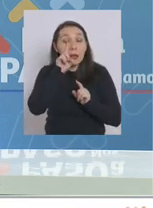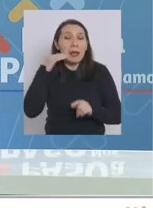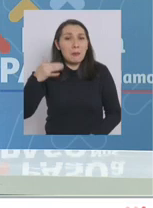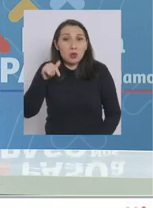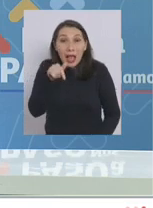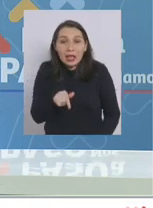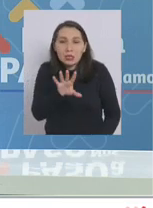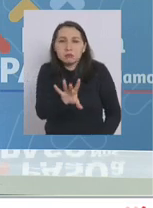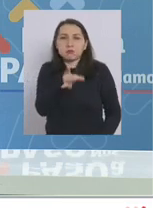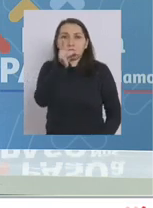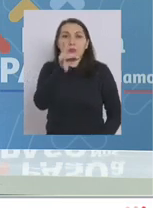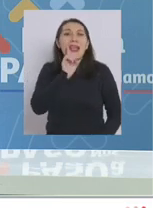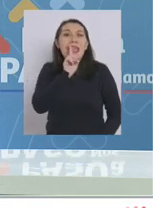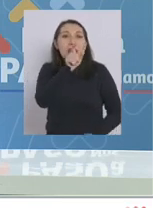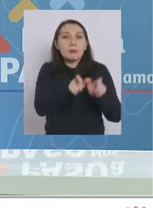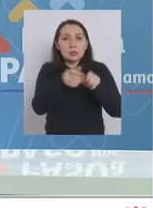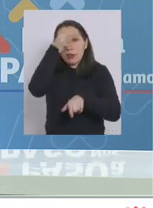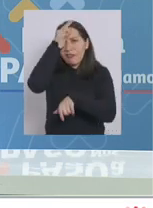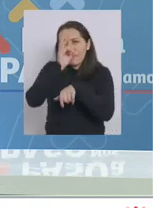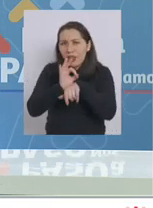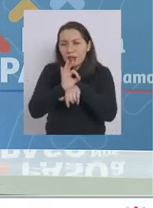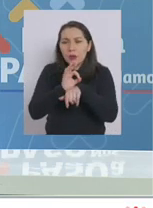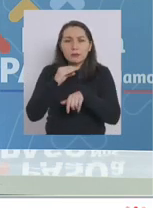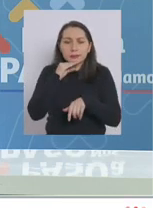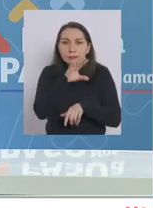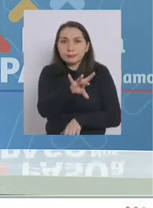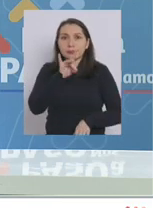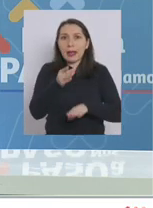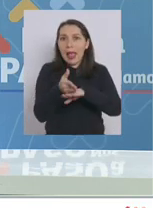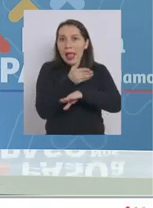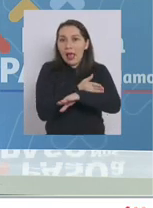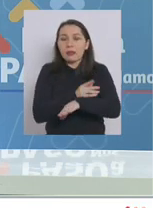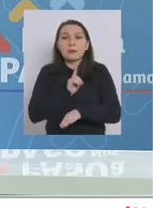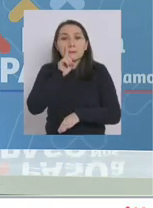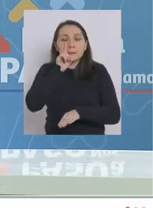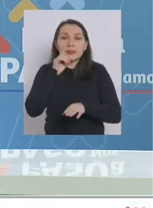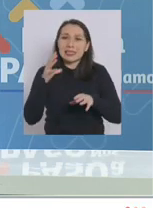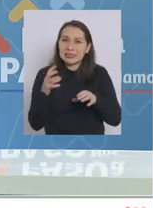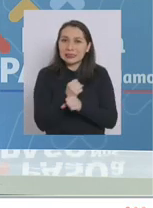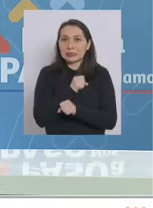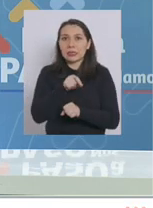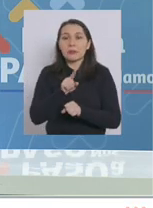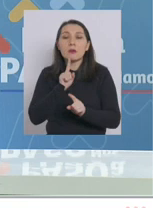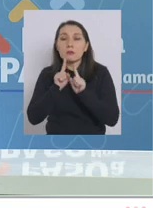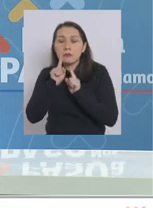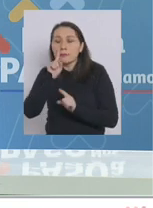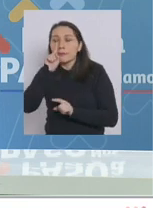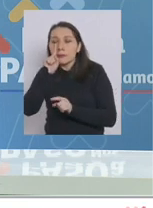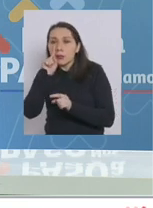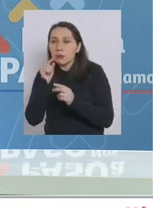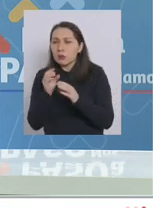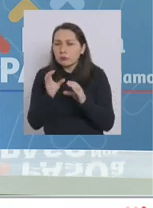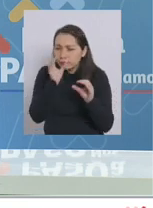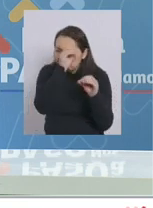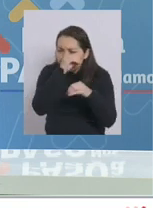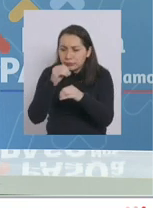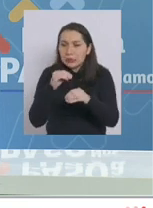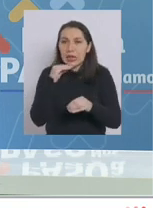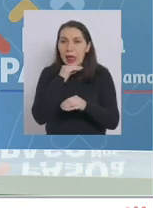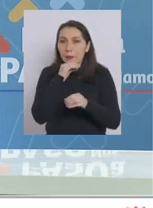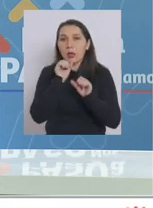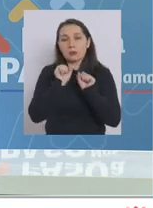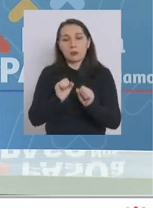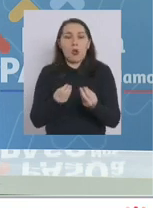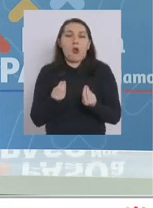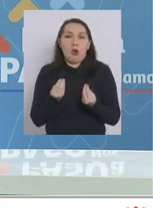importante aquí es identificar a las personas de precozmente para que se testean con test de antígeno con PCR y obviamente